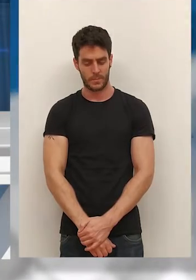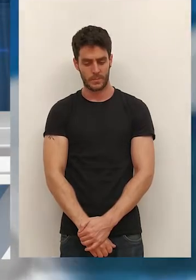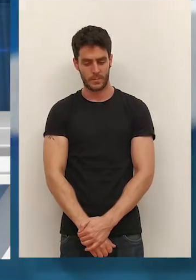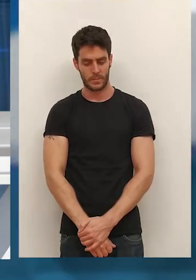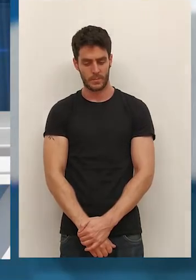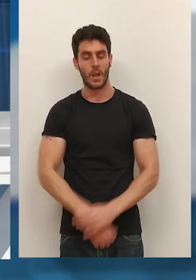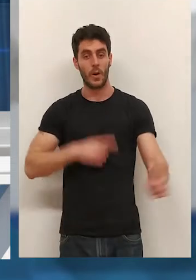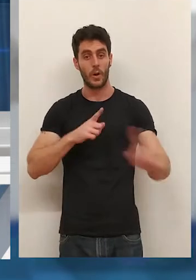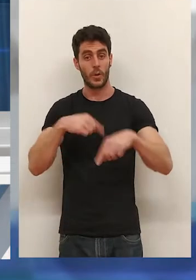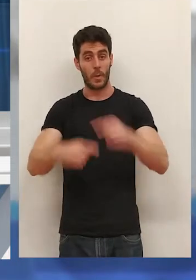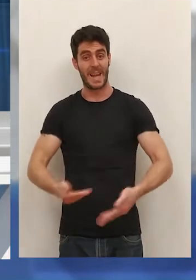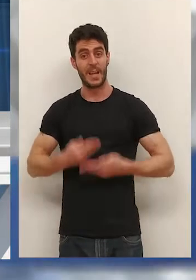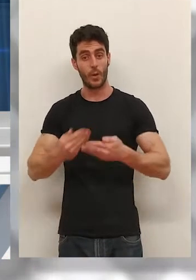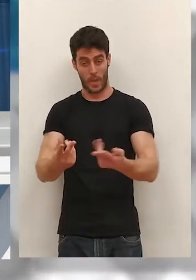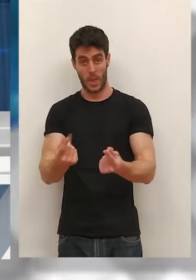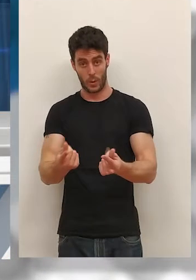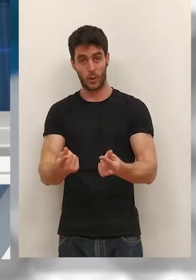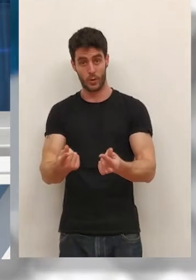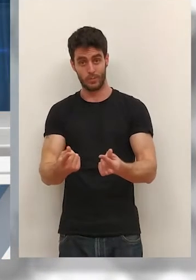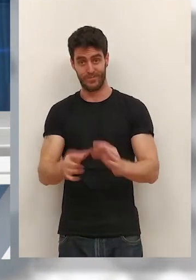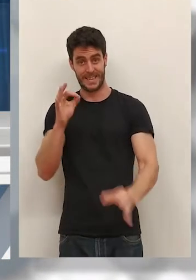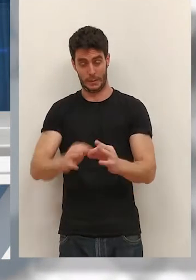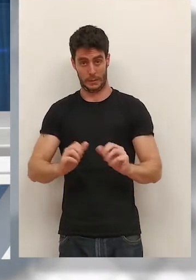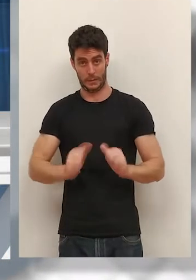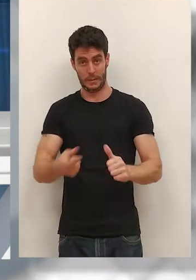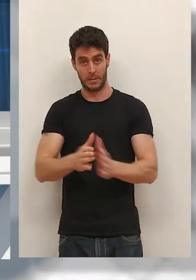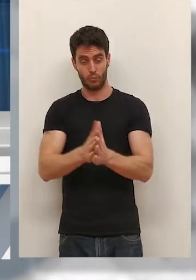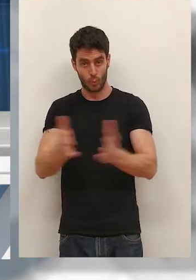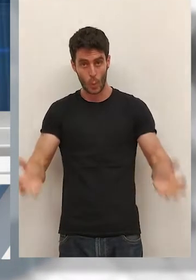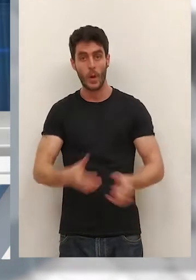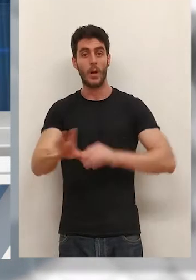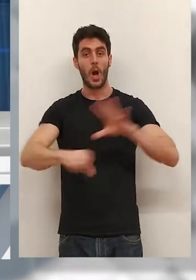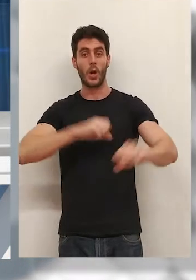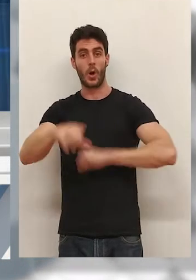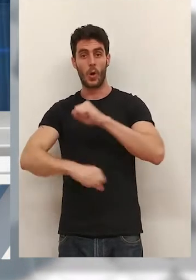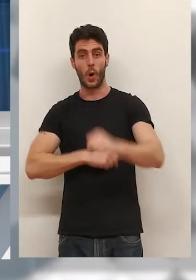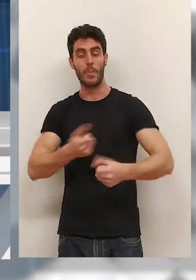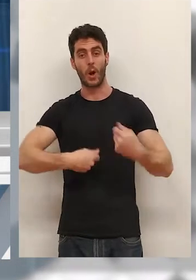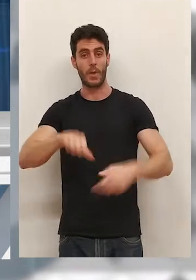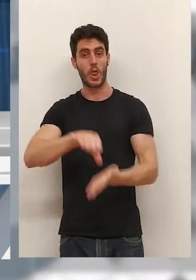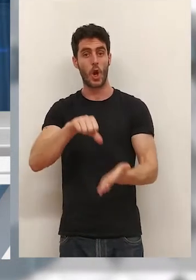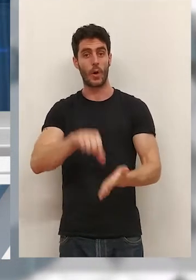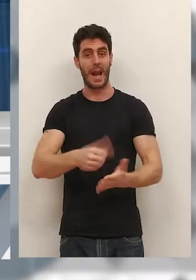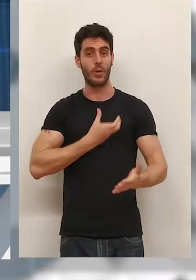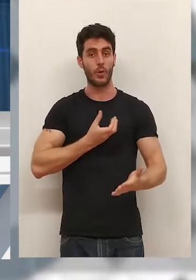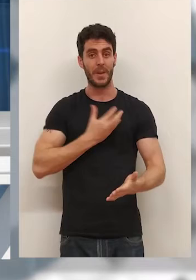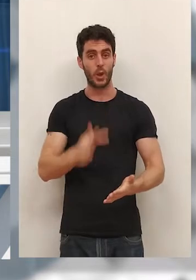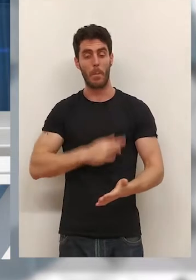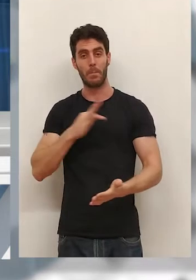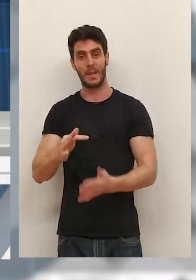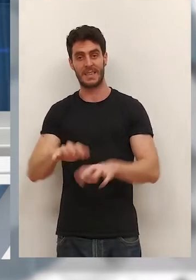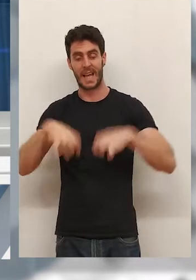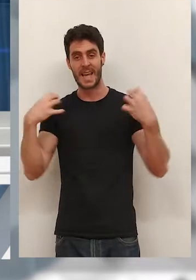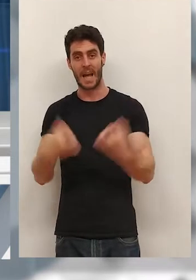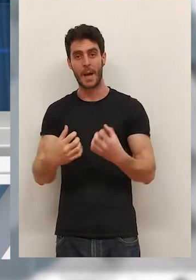Para ayudar a las familias logroñesas con la cuesta de septiembre e incentivar las compras en el comercio local, el Ayuntamiento y la Cámara ponen en marcha la campaña